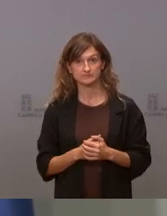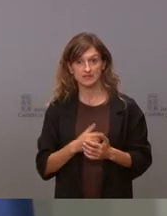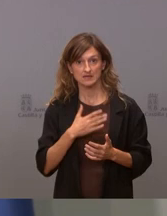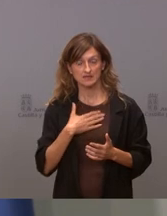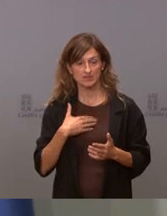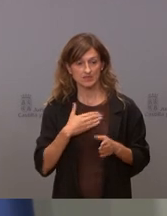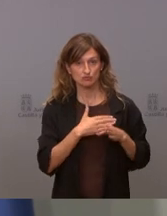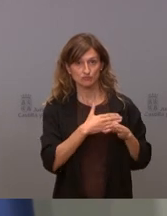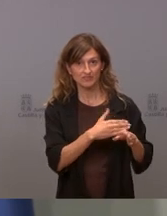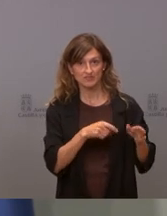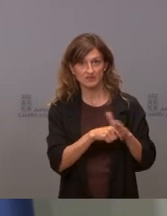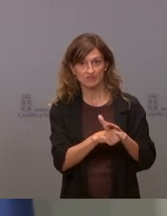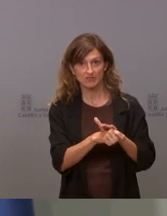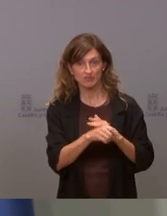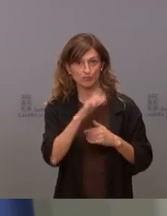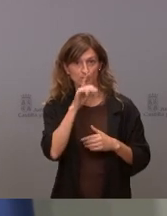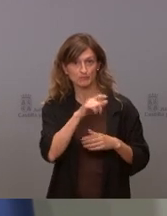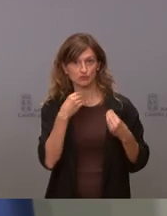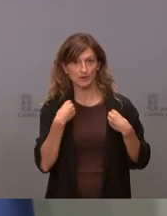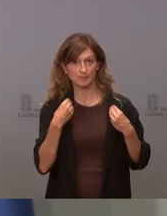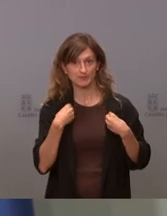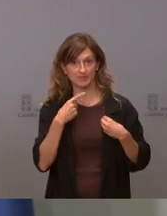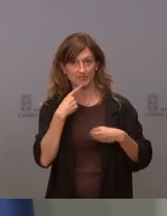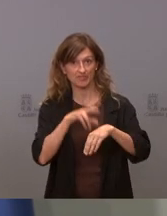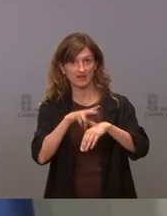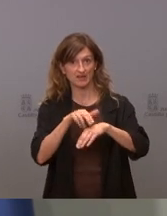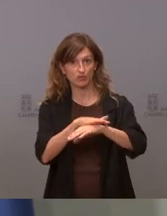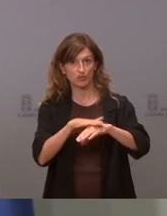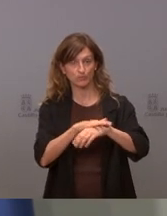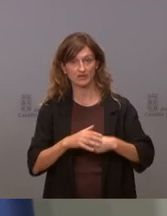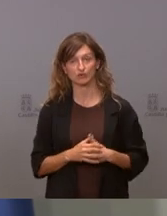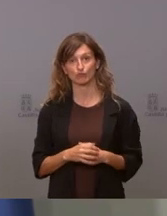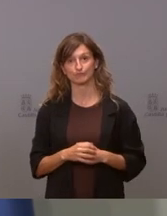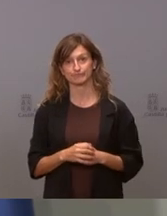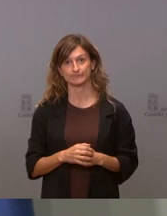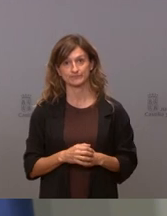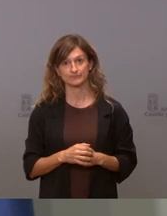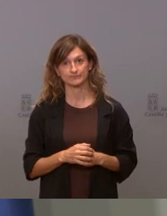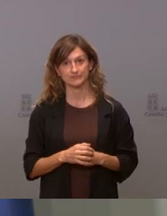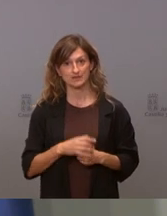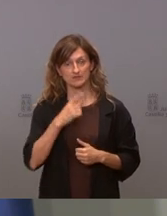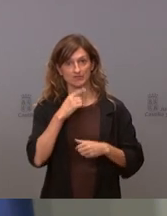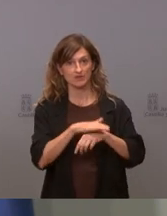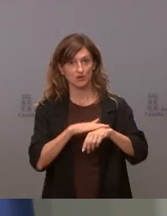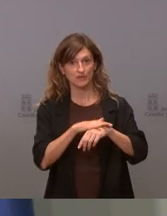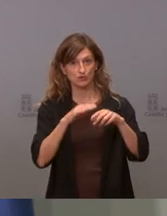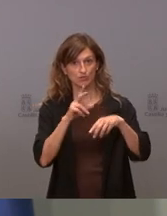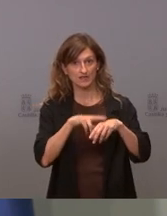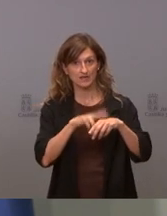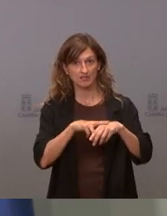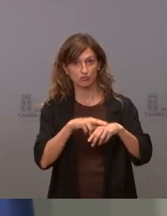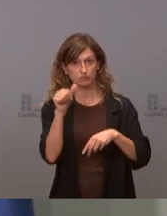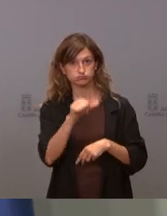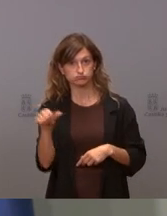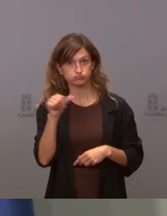suficiente la financiación por habitante lo dice el delegado del gobierno ha dicho repetidamente estas últimas semanas